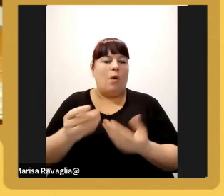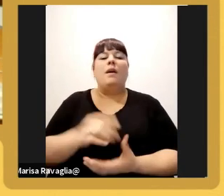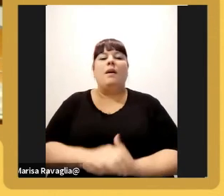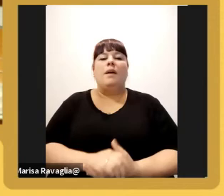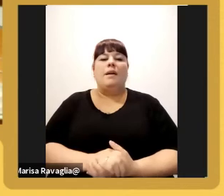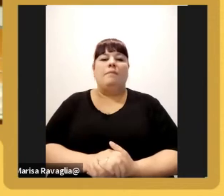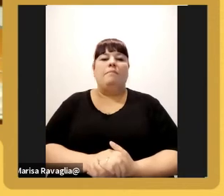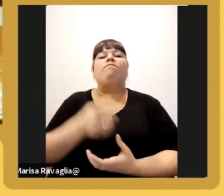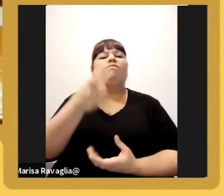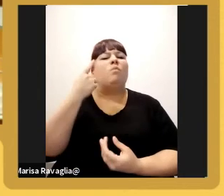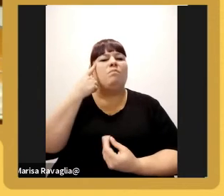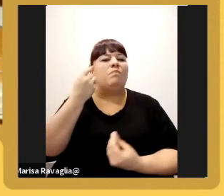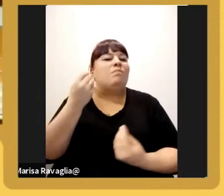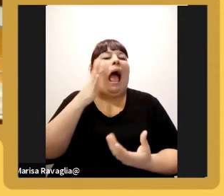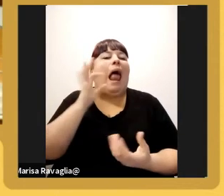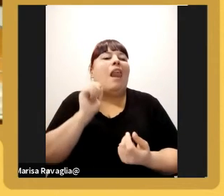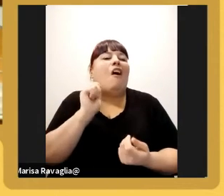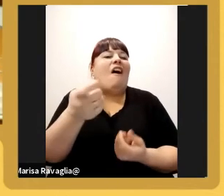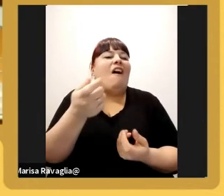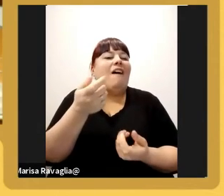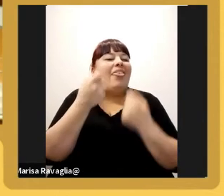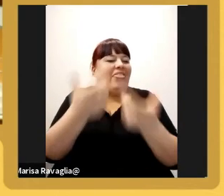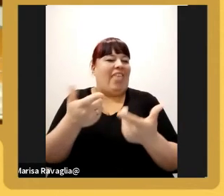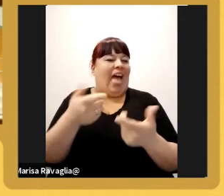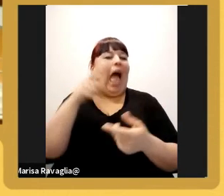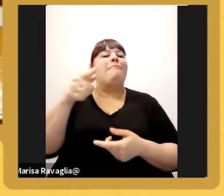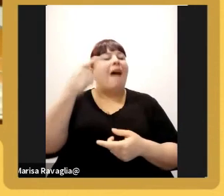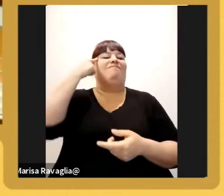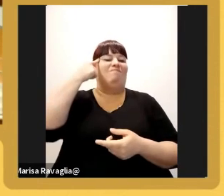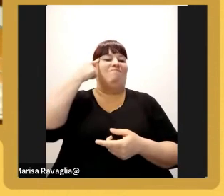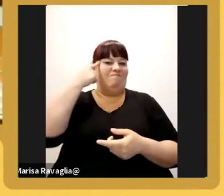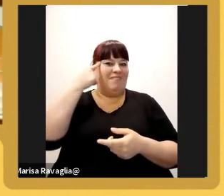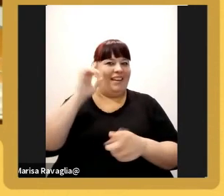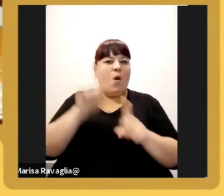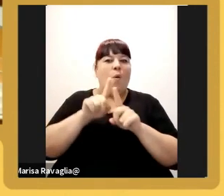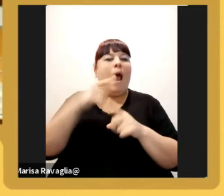que permita le podés compartir para que ellos sean más exitosos